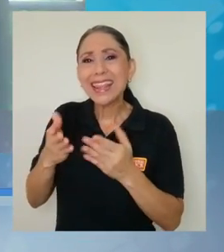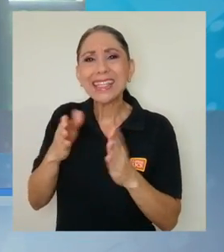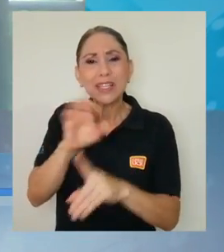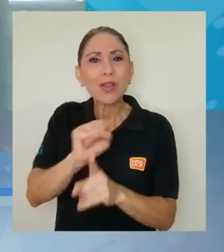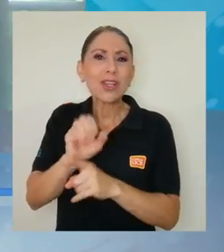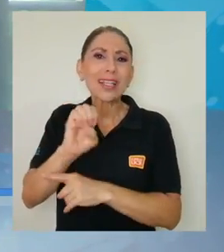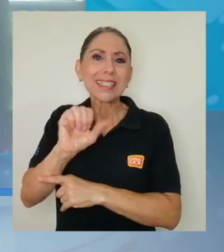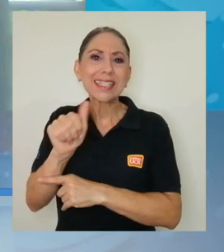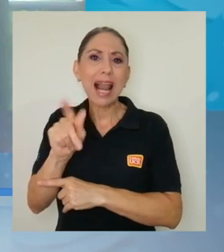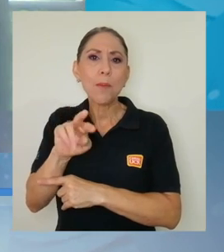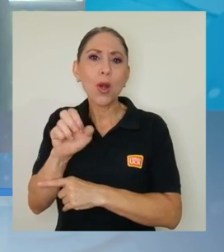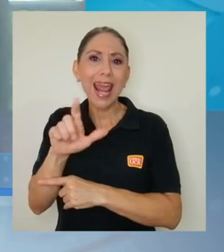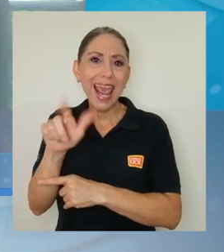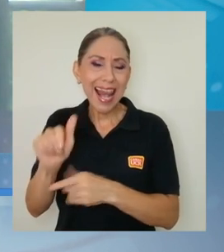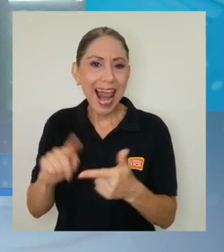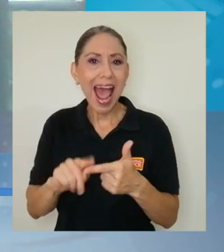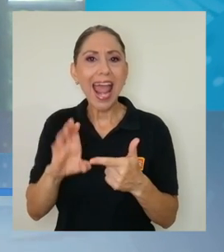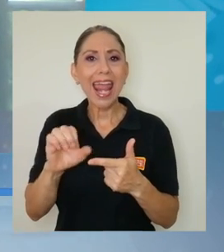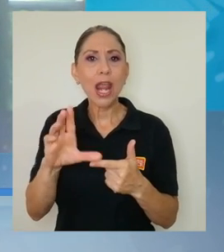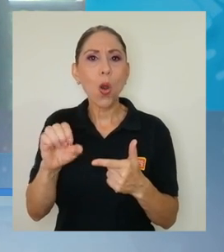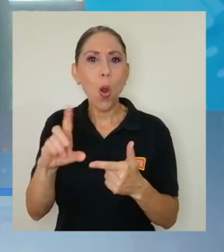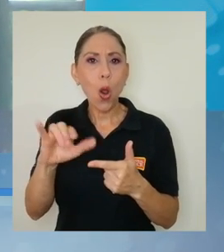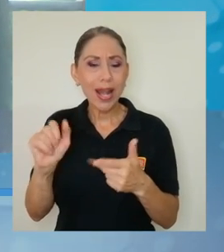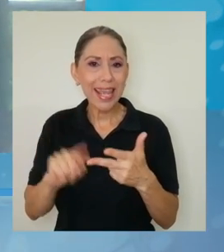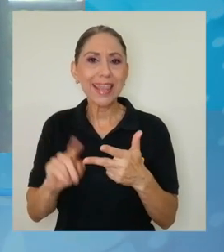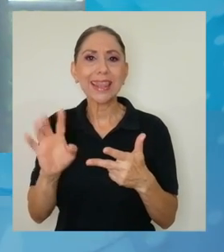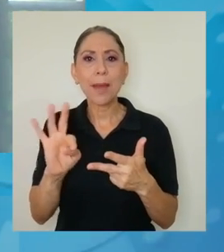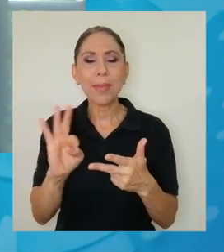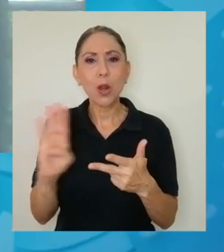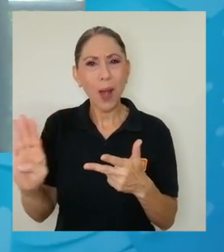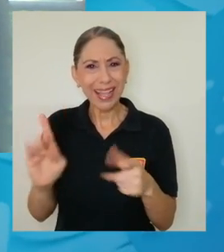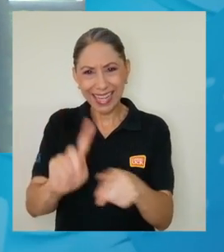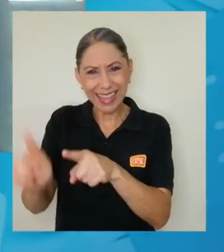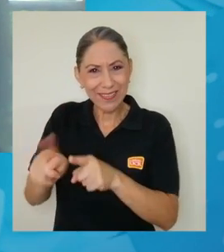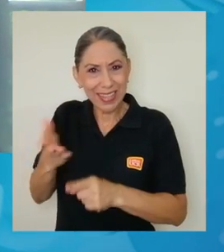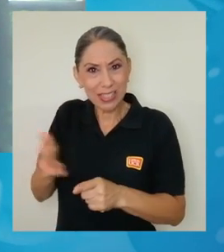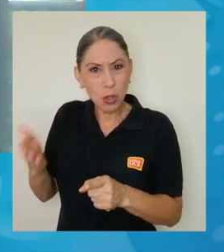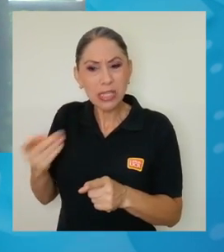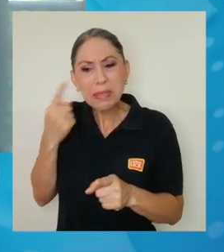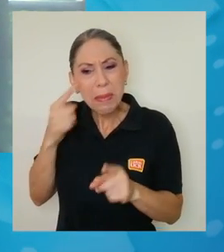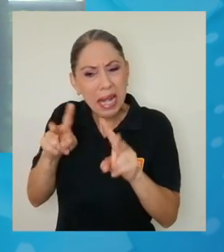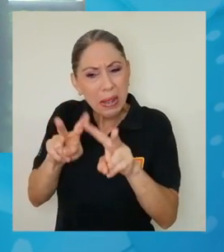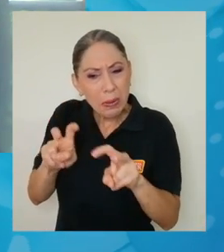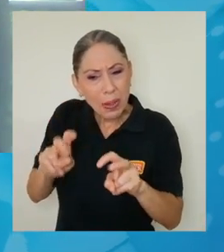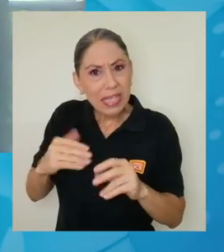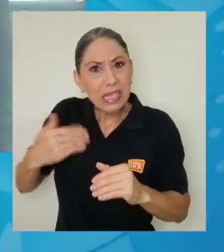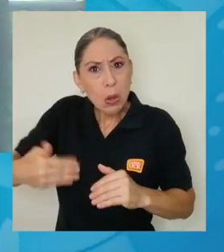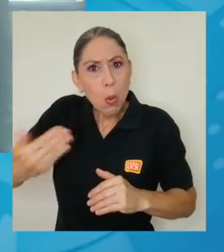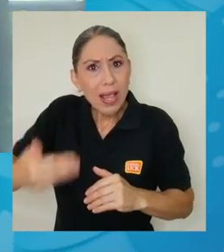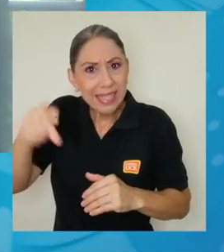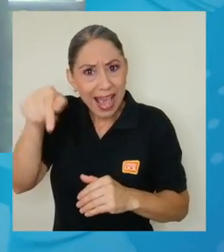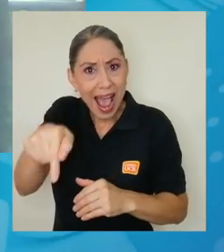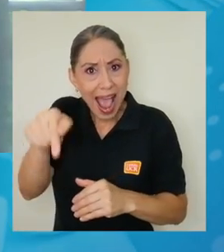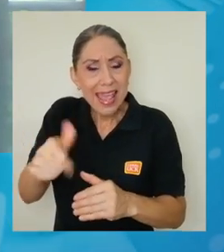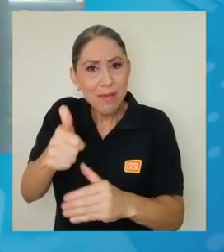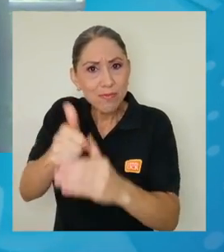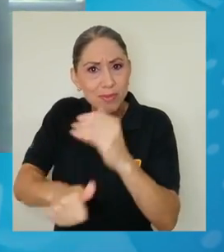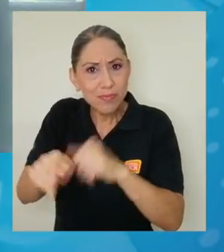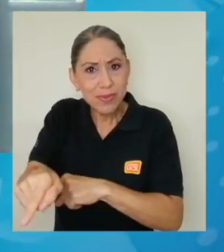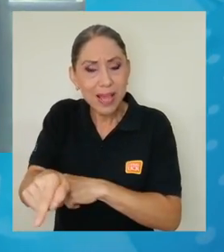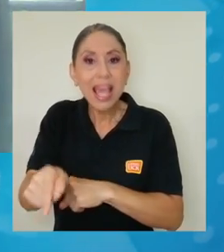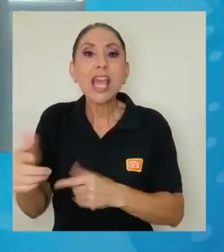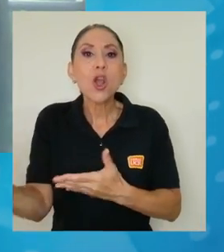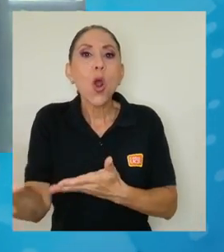salmonella, chigela, coli y campylobacter que se encuentran en esas especies y colectamos muestras ambientales,